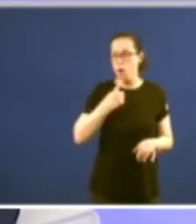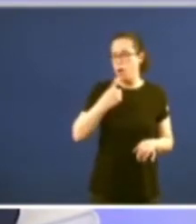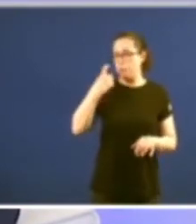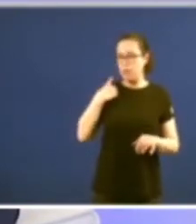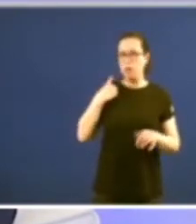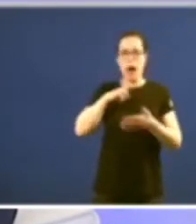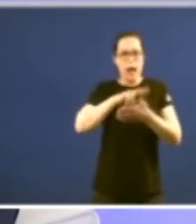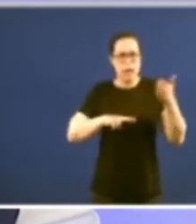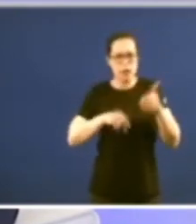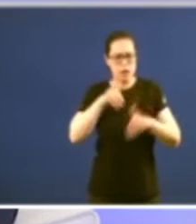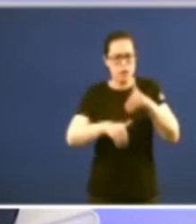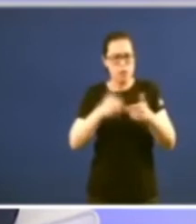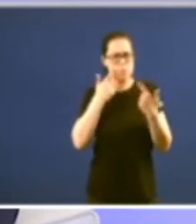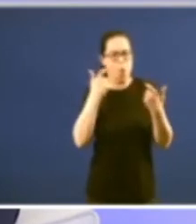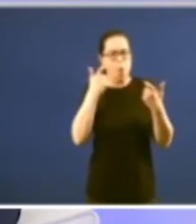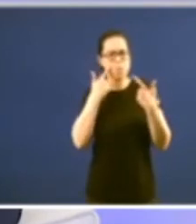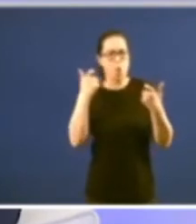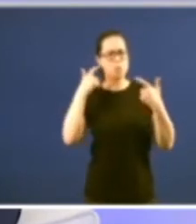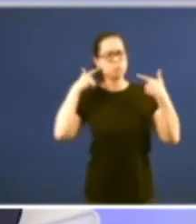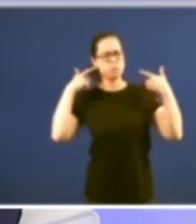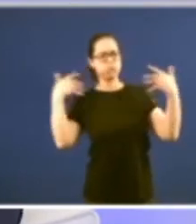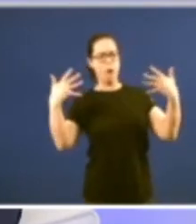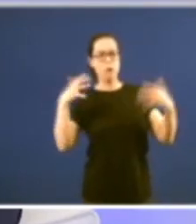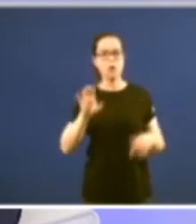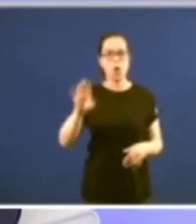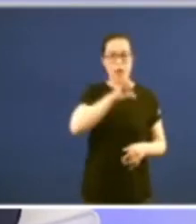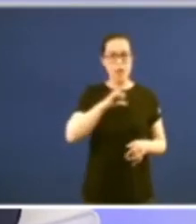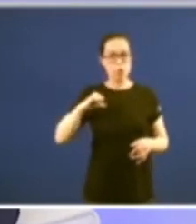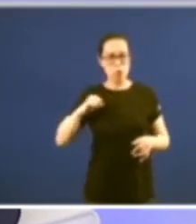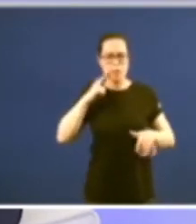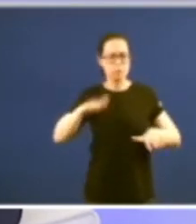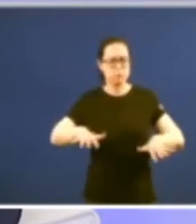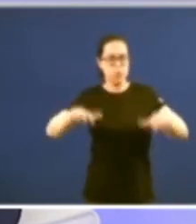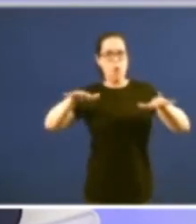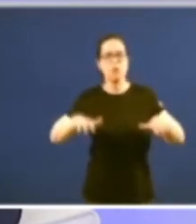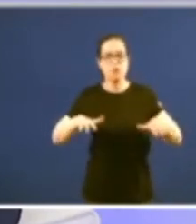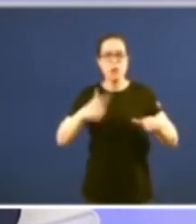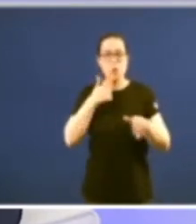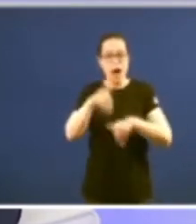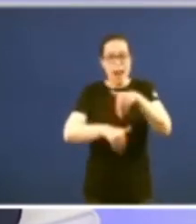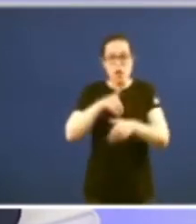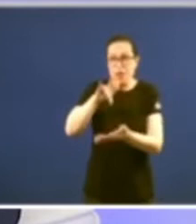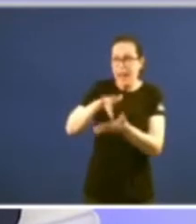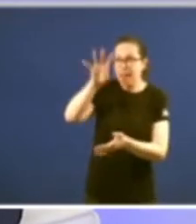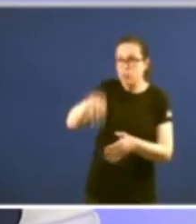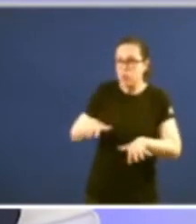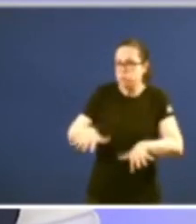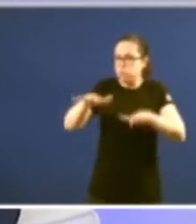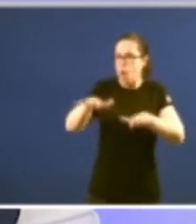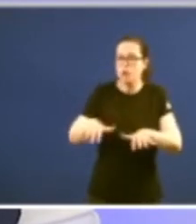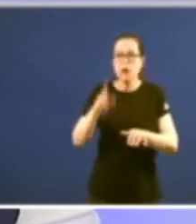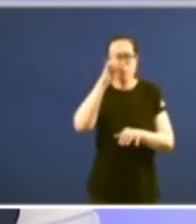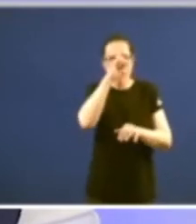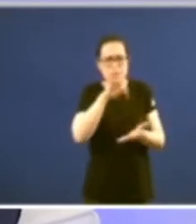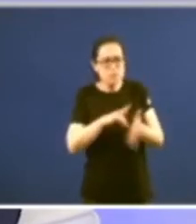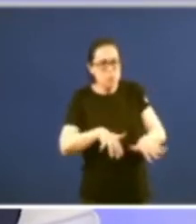máis que das eleccións galegas e cando hai eleccións en Galicia movilízase todo o país e cando hai eleccións en Cataluña movilízase todo o país e cando hai eleccións en Madrid movilízase